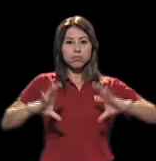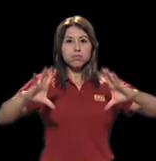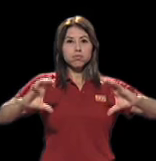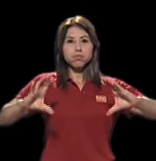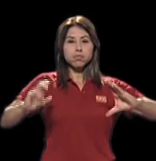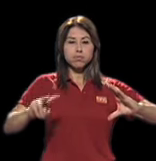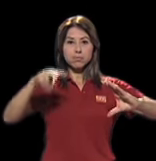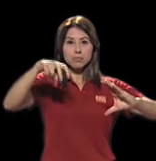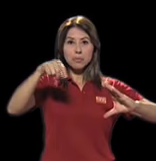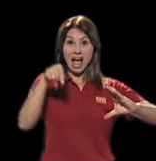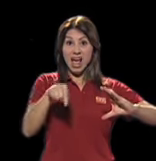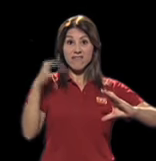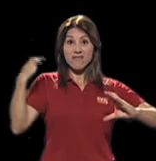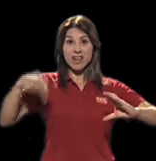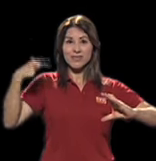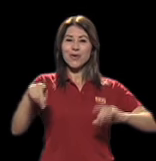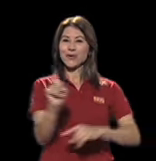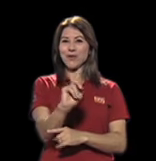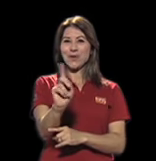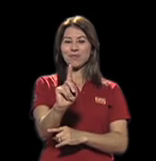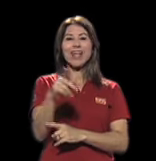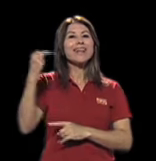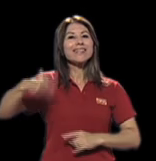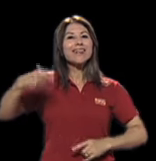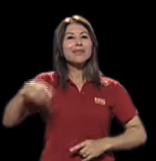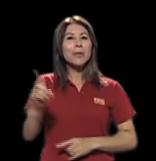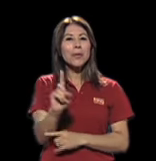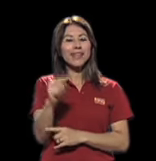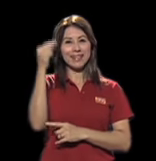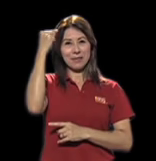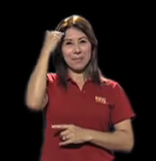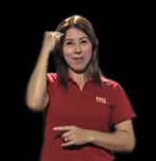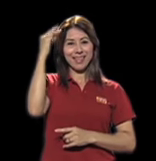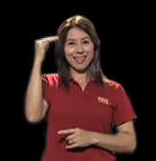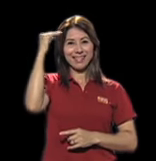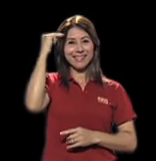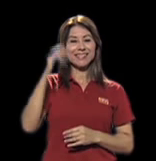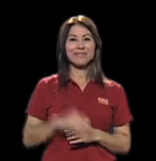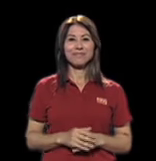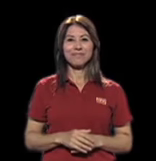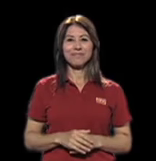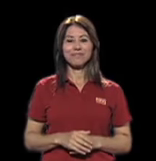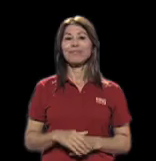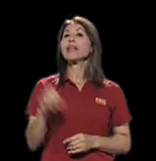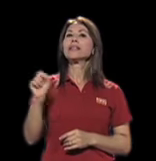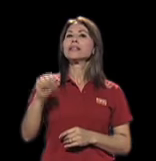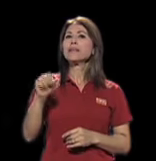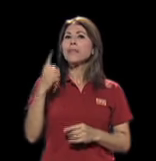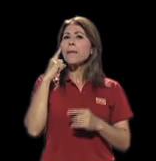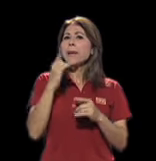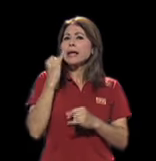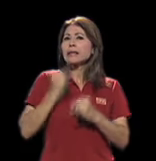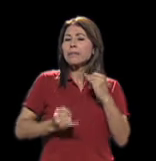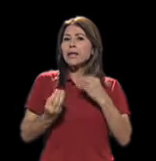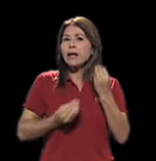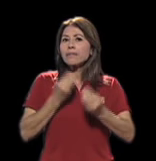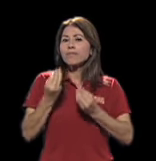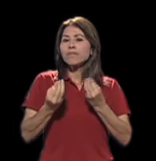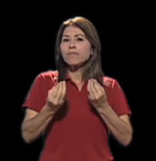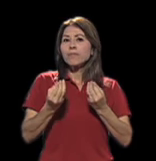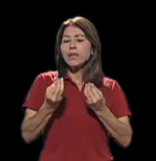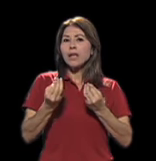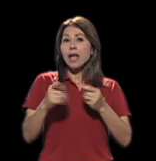riesgo estaba en sus mentes. Así es. Y para cerrar muy brevemente, Chirley, a los hermanos y a las hermanas más bien,